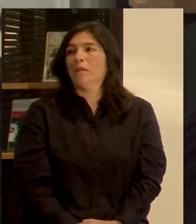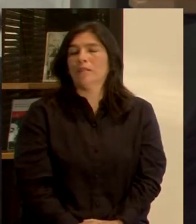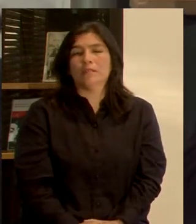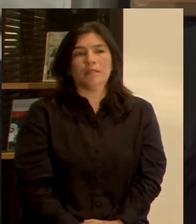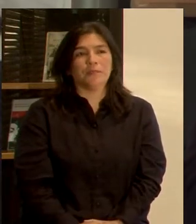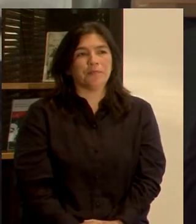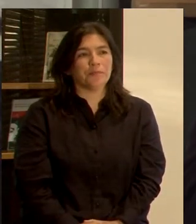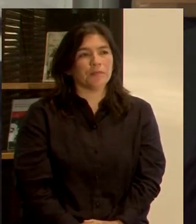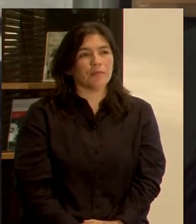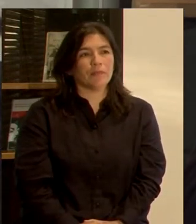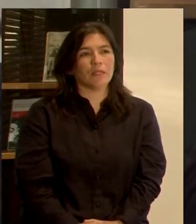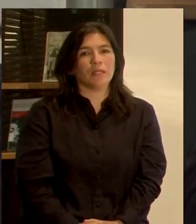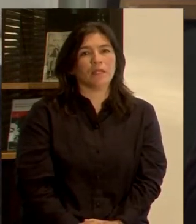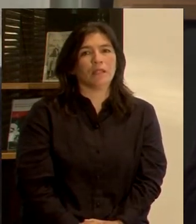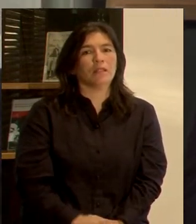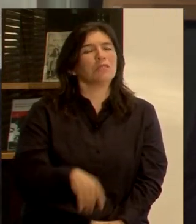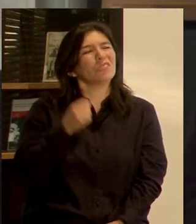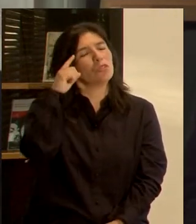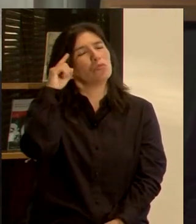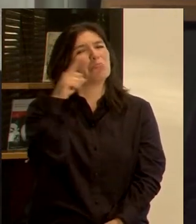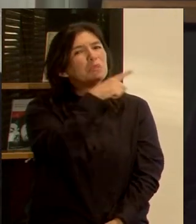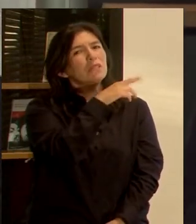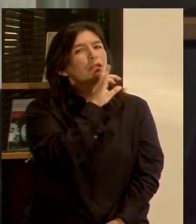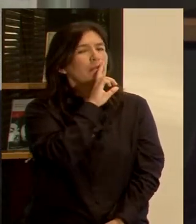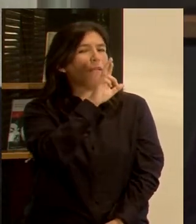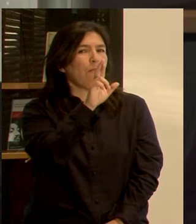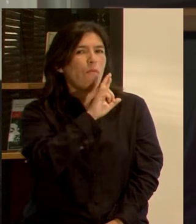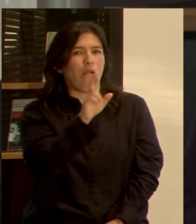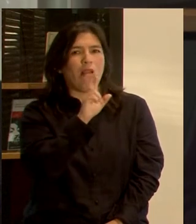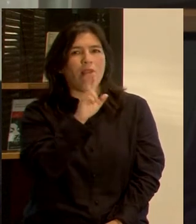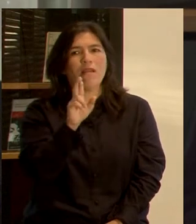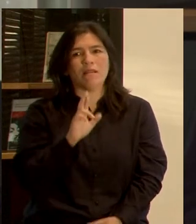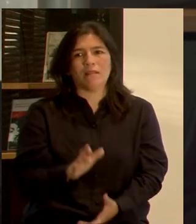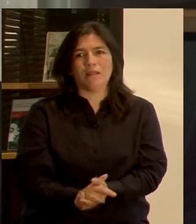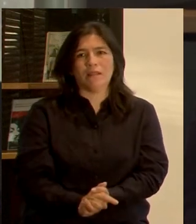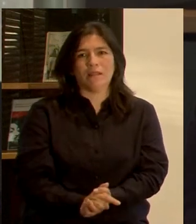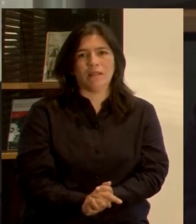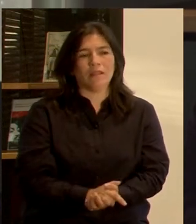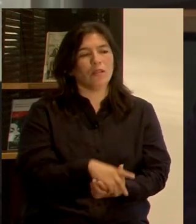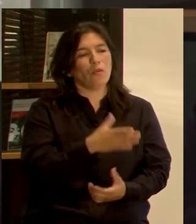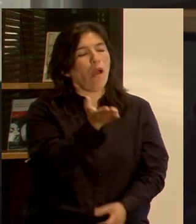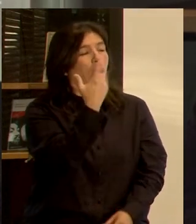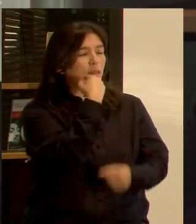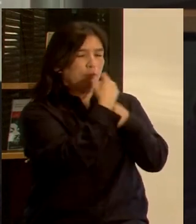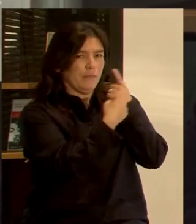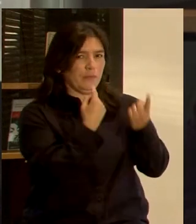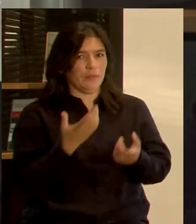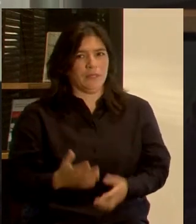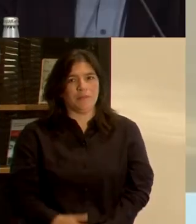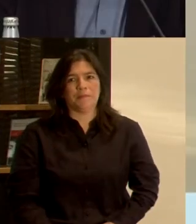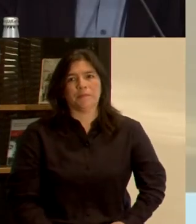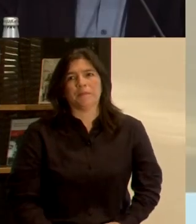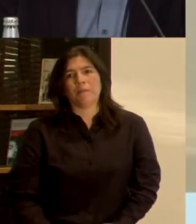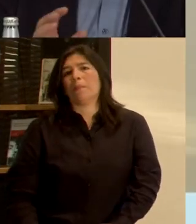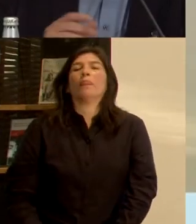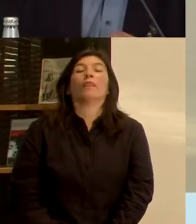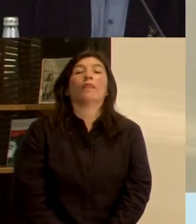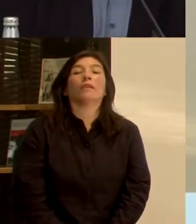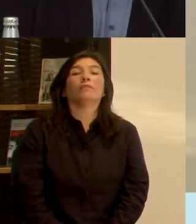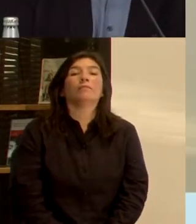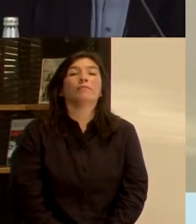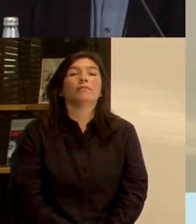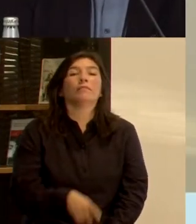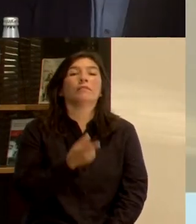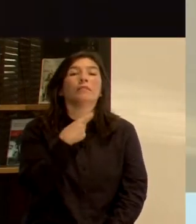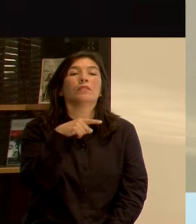Sí, yo creo que con esto voy a poder dar un poco de respuesta a lo que tú nos estás planteando. Bueno, voy a